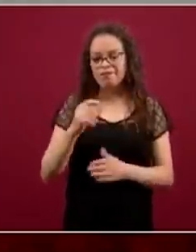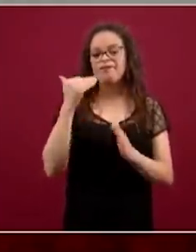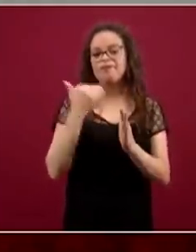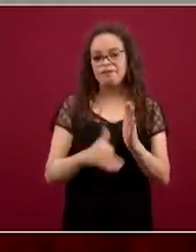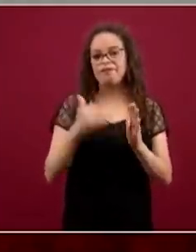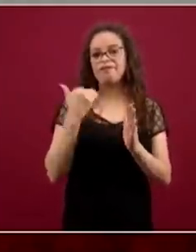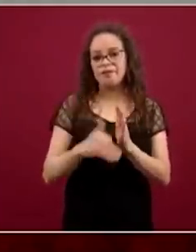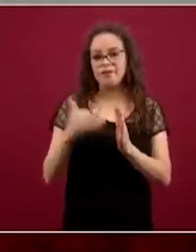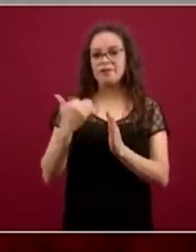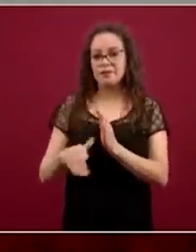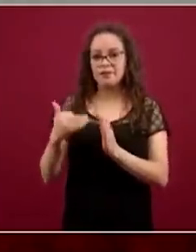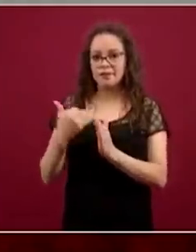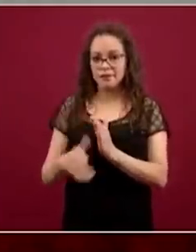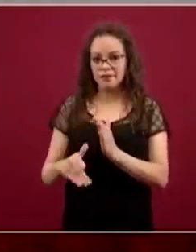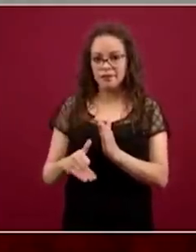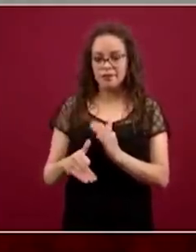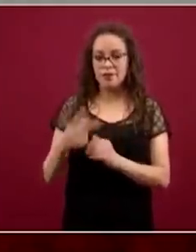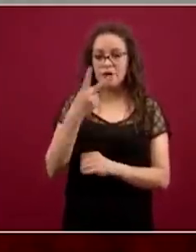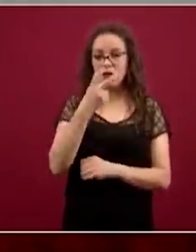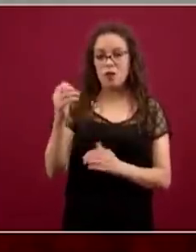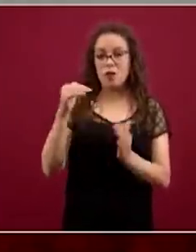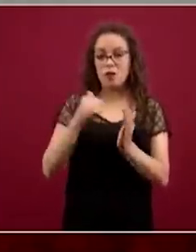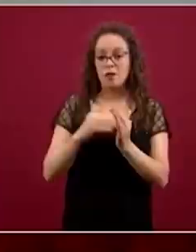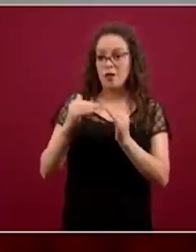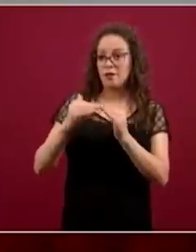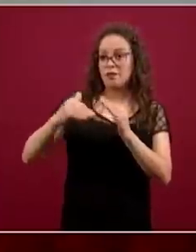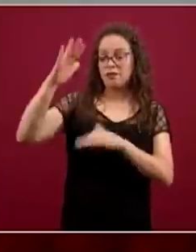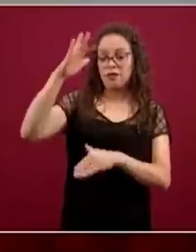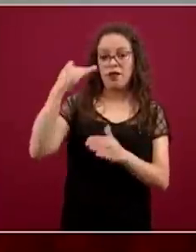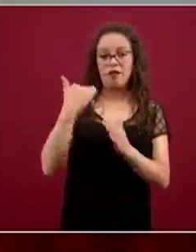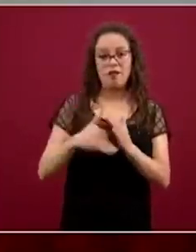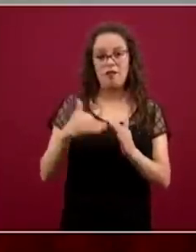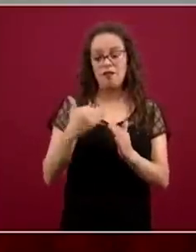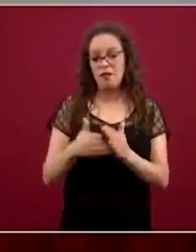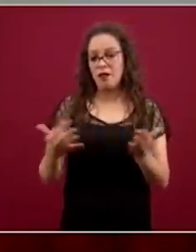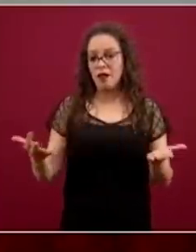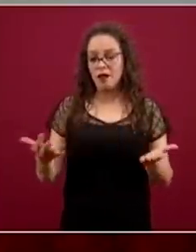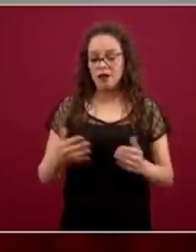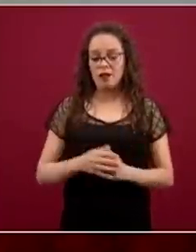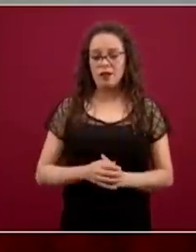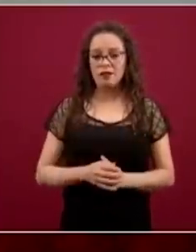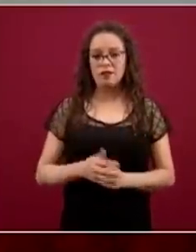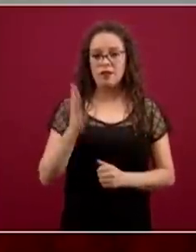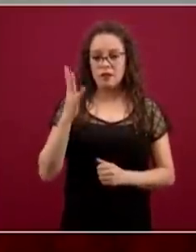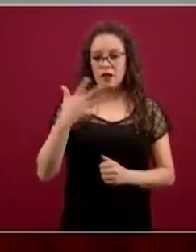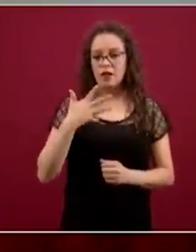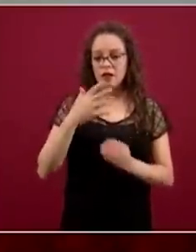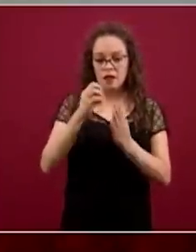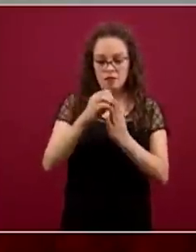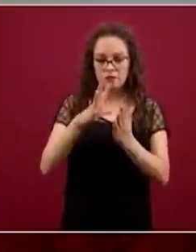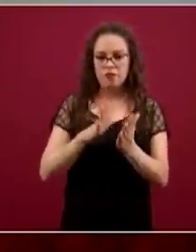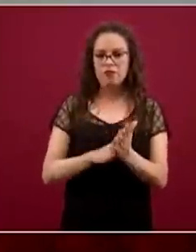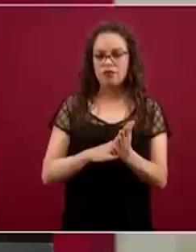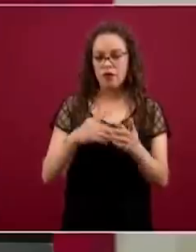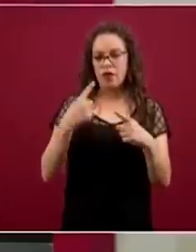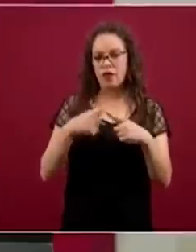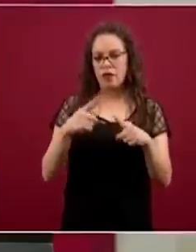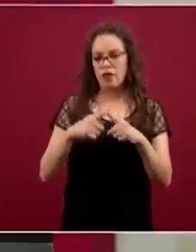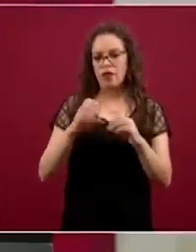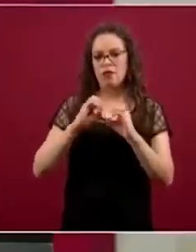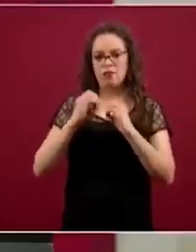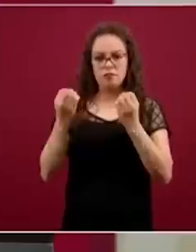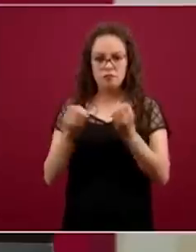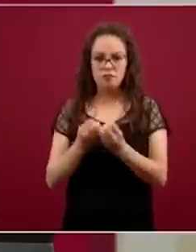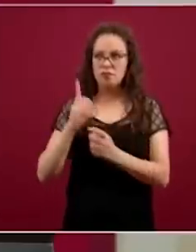de más de 200 mil miembros del personal de salud, esto lo hemos dicho, esto está documentado por distintos organismos, la